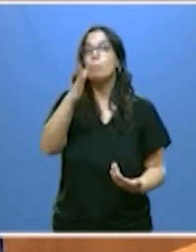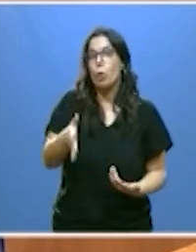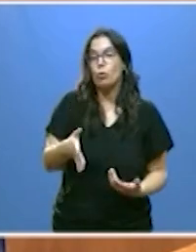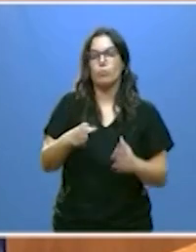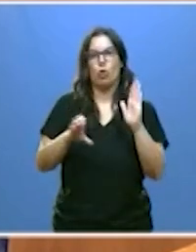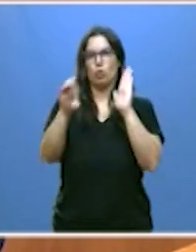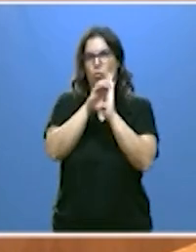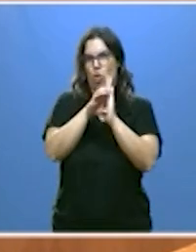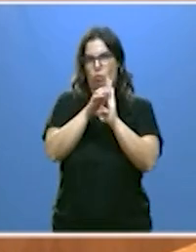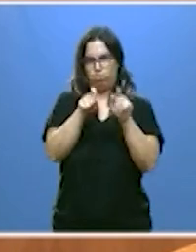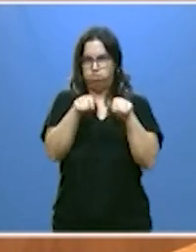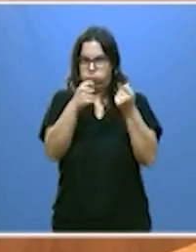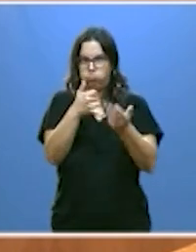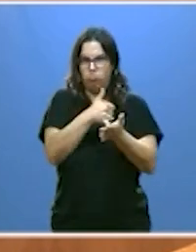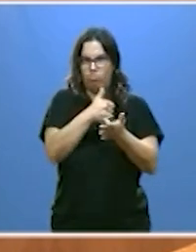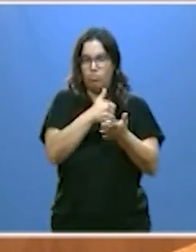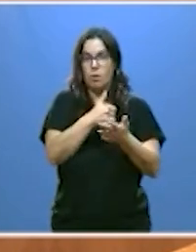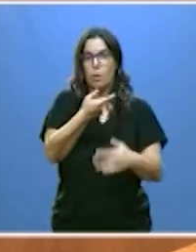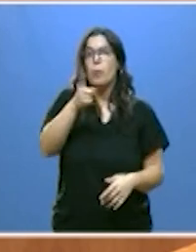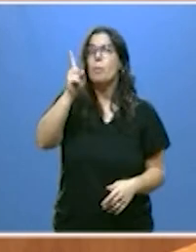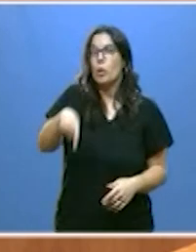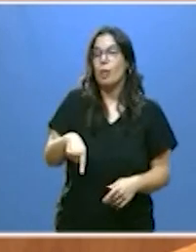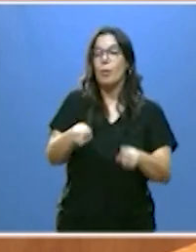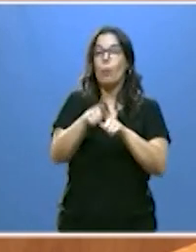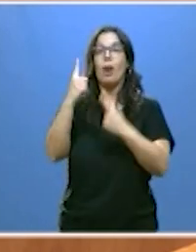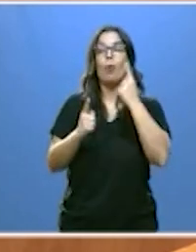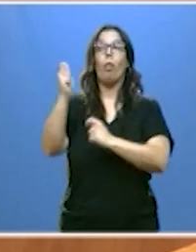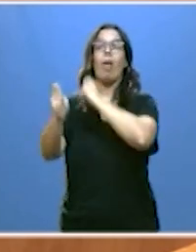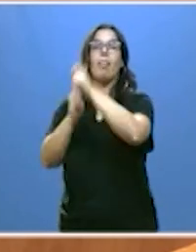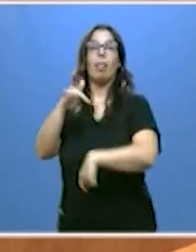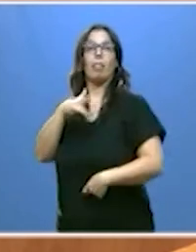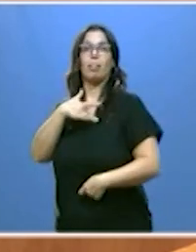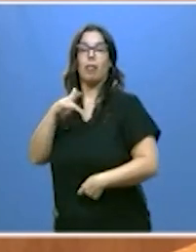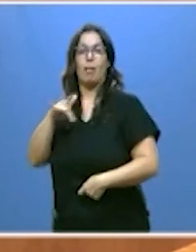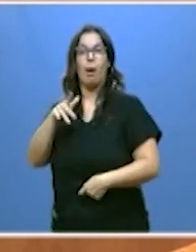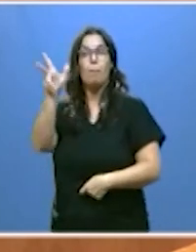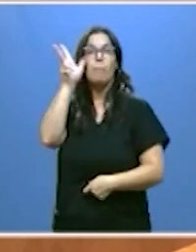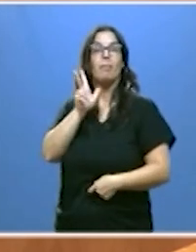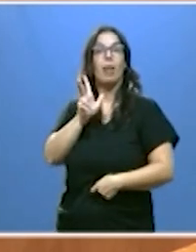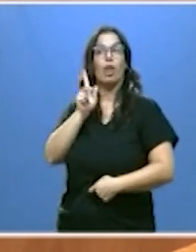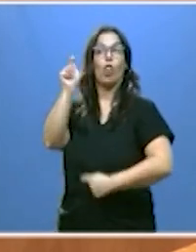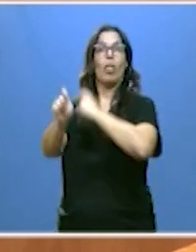constitucional, pero también de prebendas para unos pocos y privilegios,